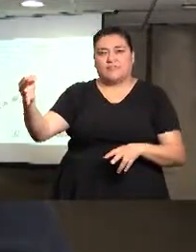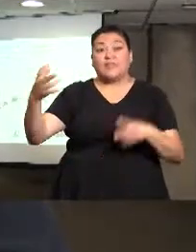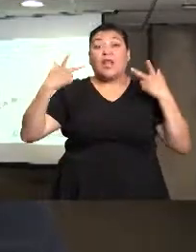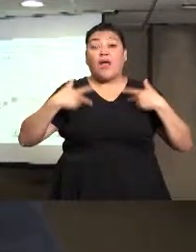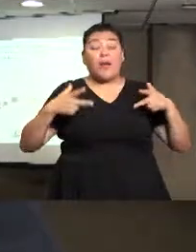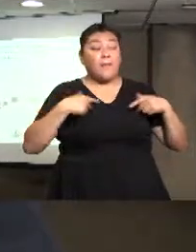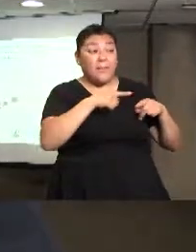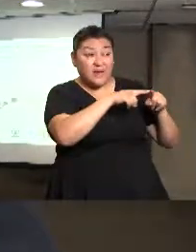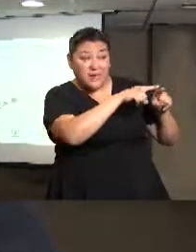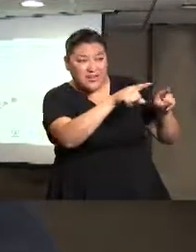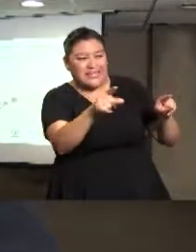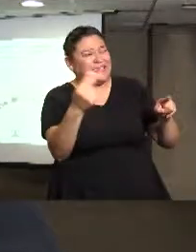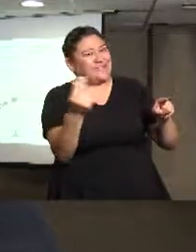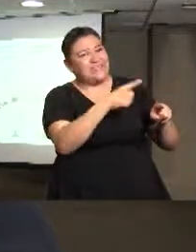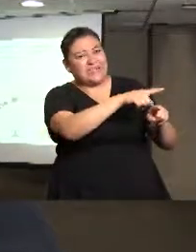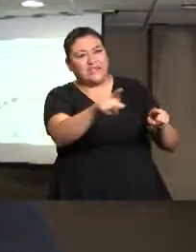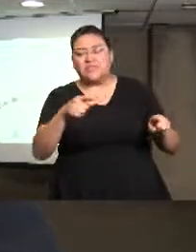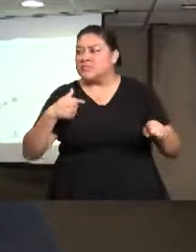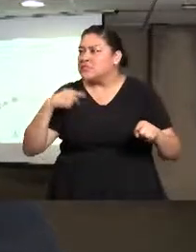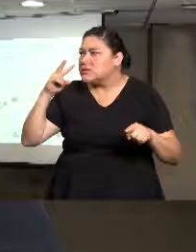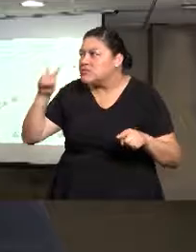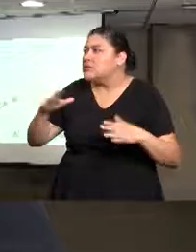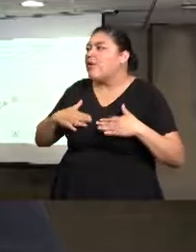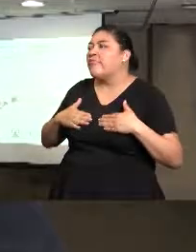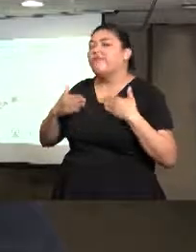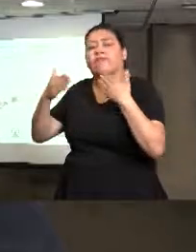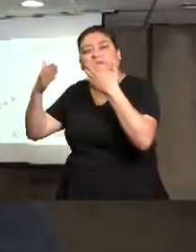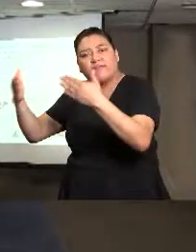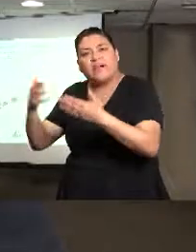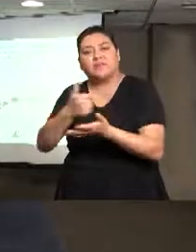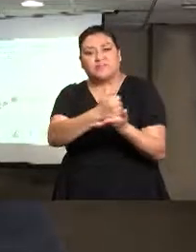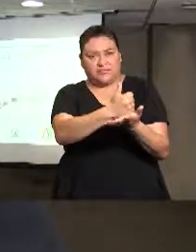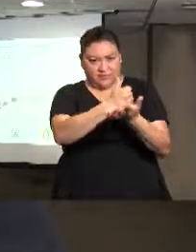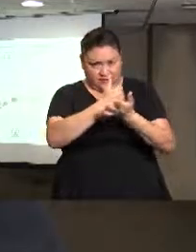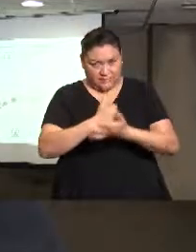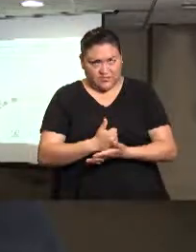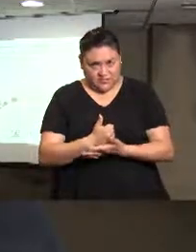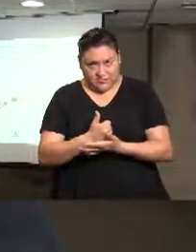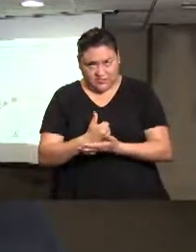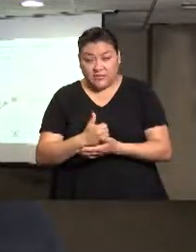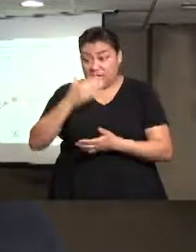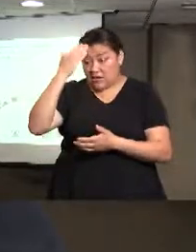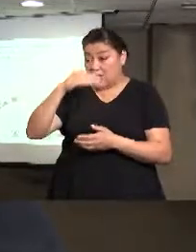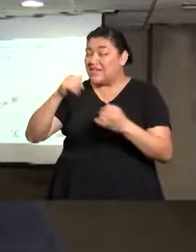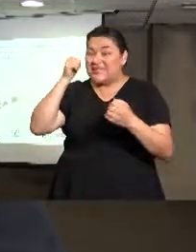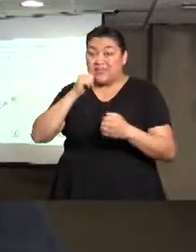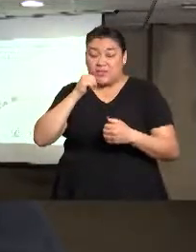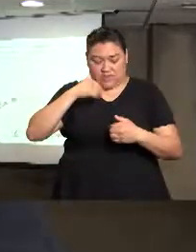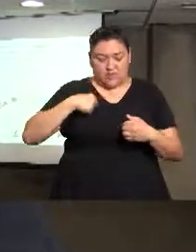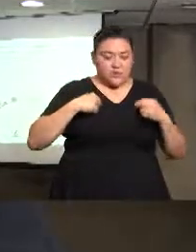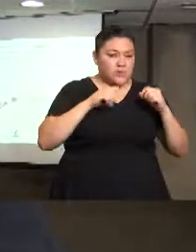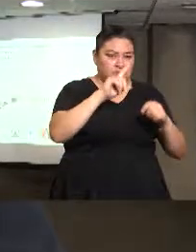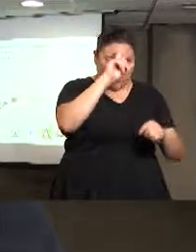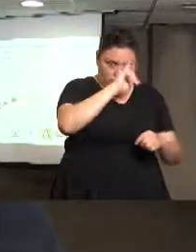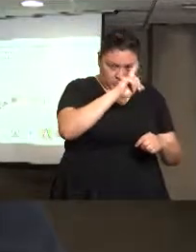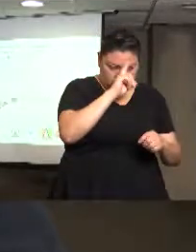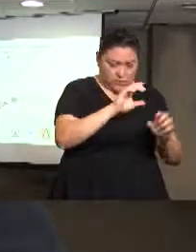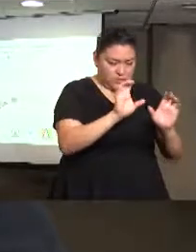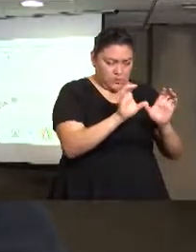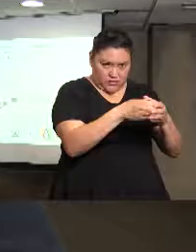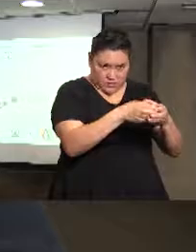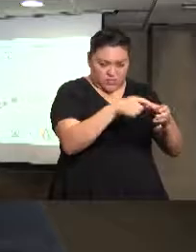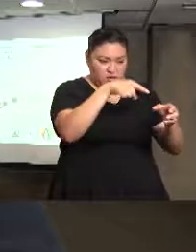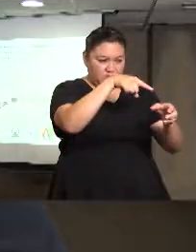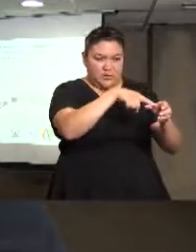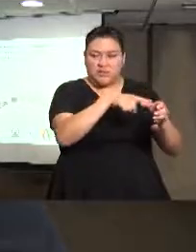tener un mundo mejor. Así, el Consejo se ha erigido siempre como un puente entre la ciudadanía y las autoridades, que